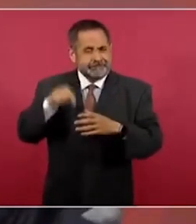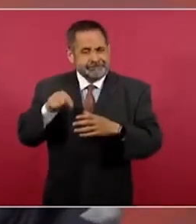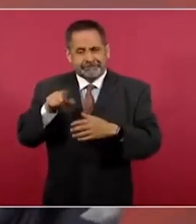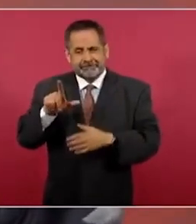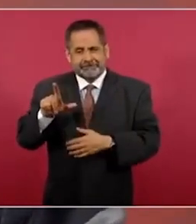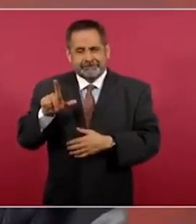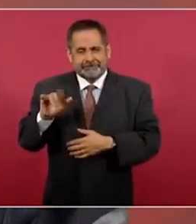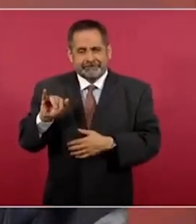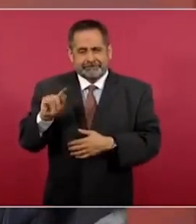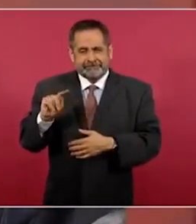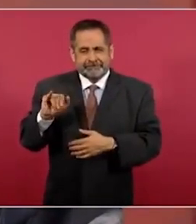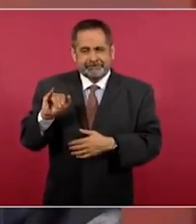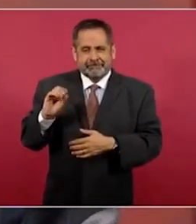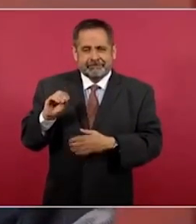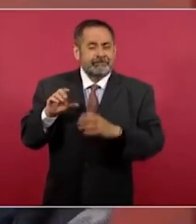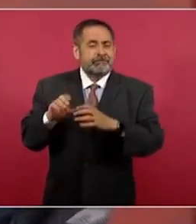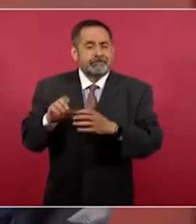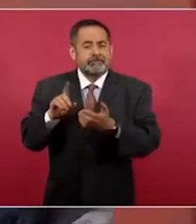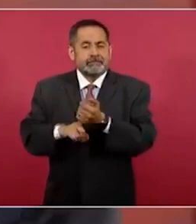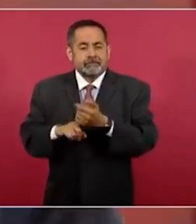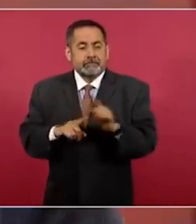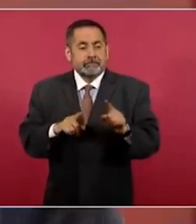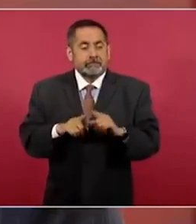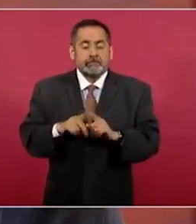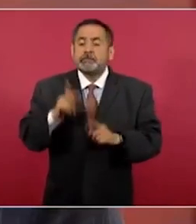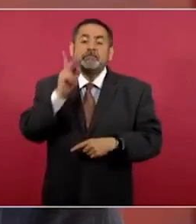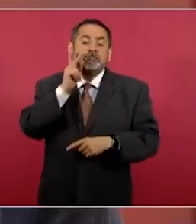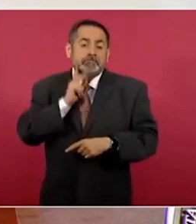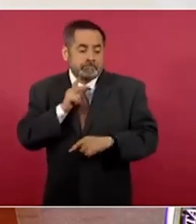el petróleo.